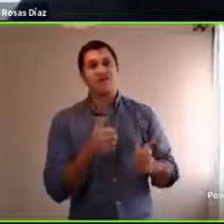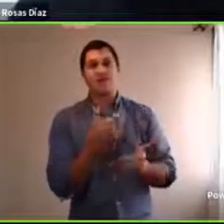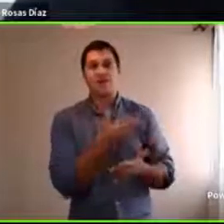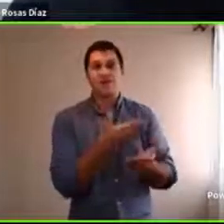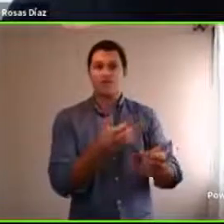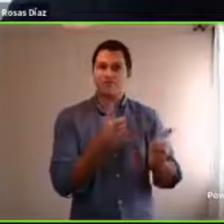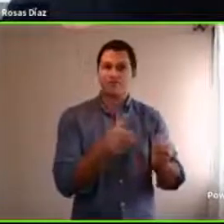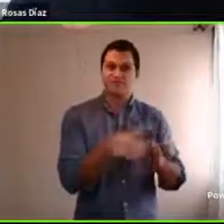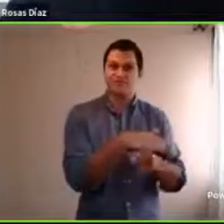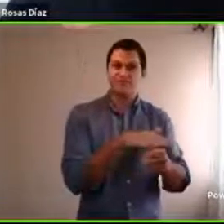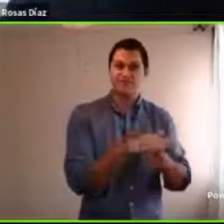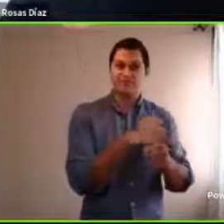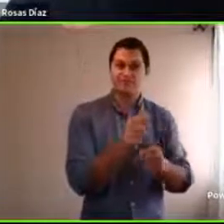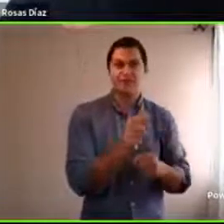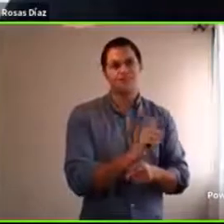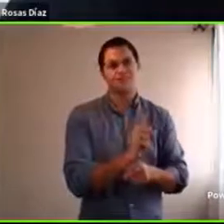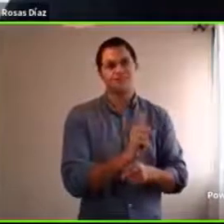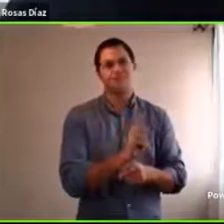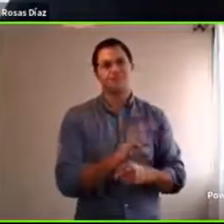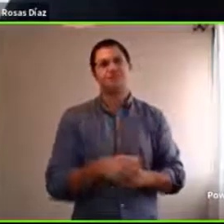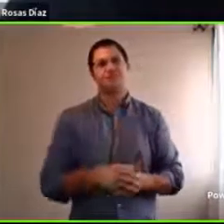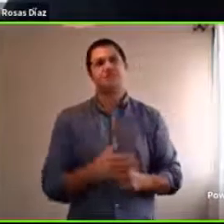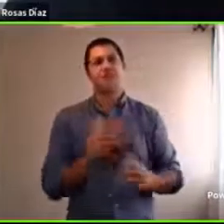como otro tip para los adolescentes.